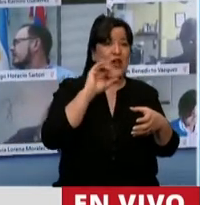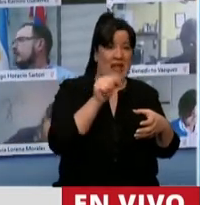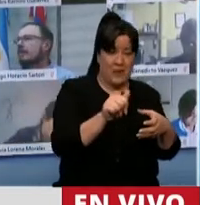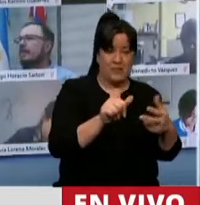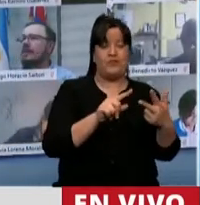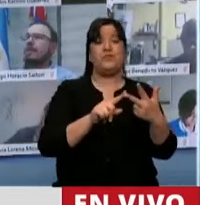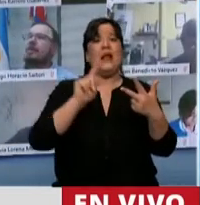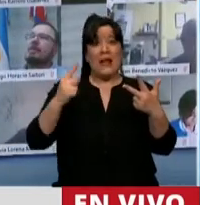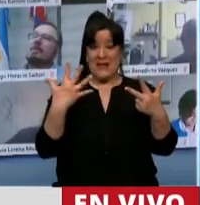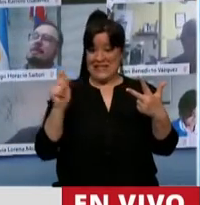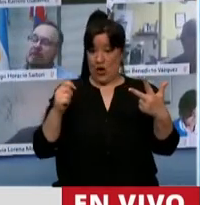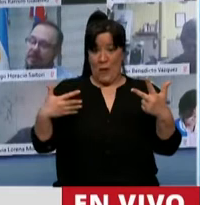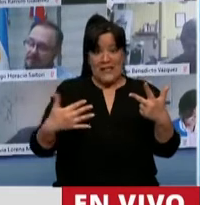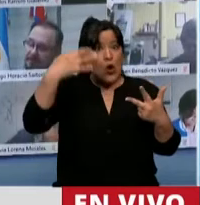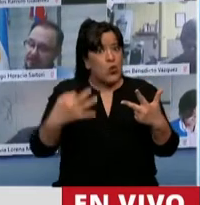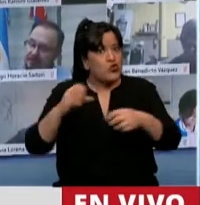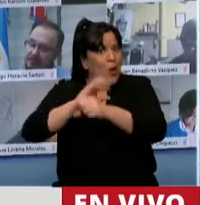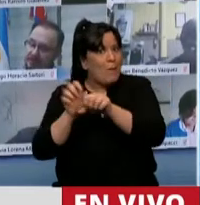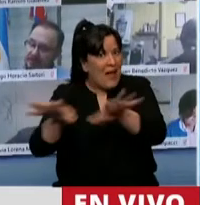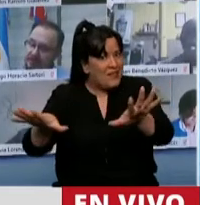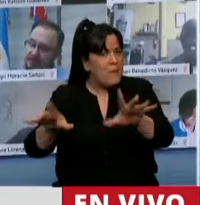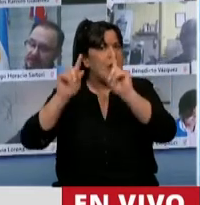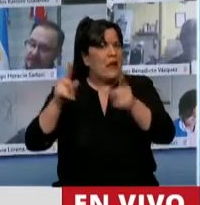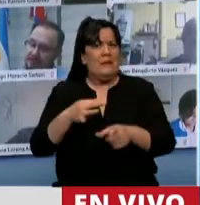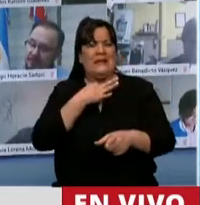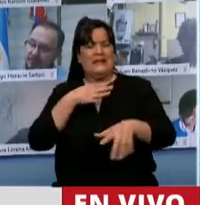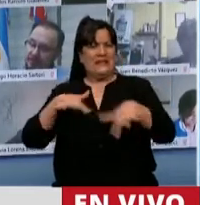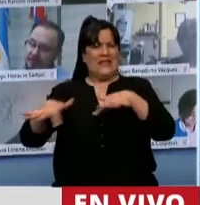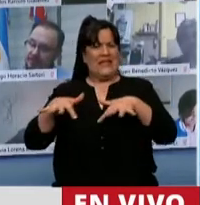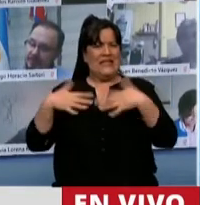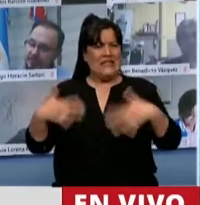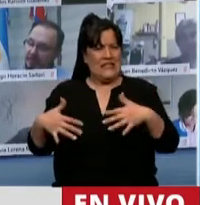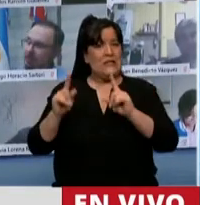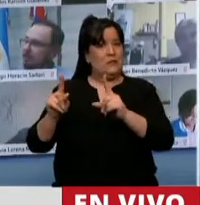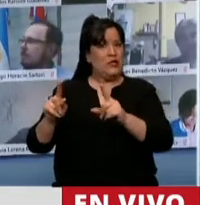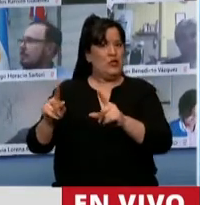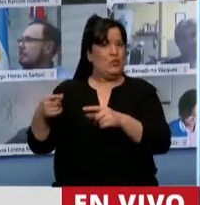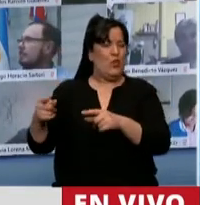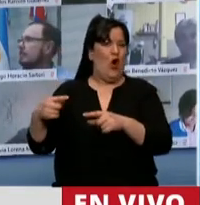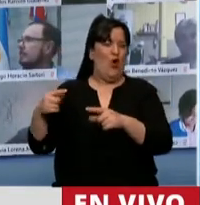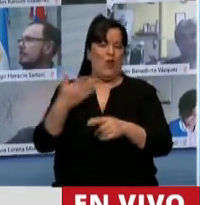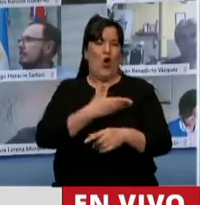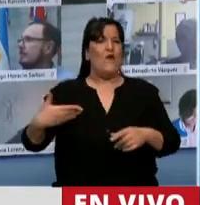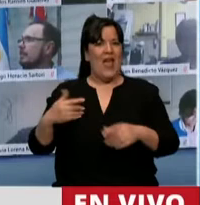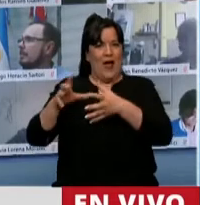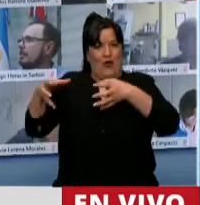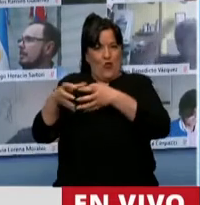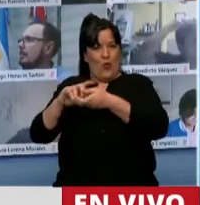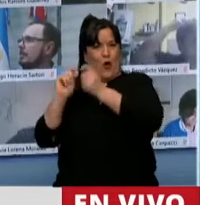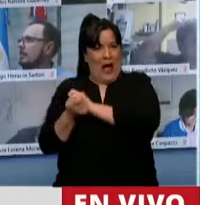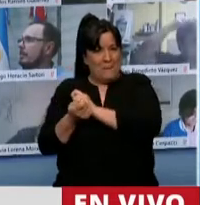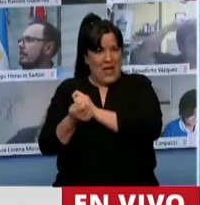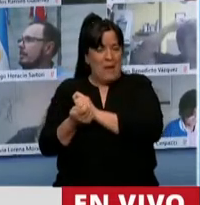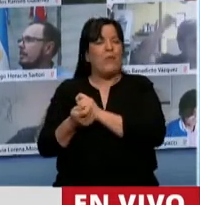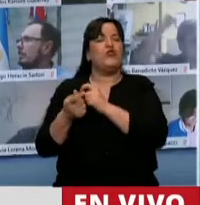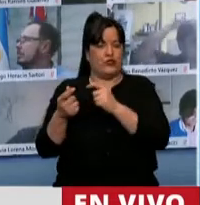meses, en pandemia, después de la crisis enorme que había dejado el gobierno de Cambiemos y enfrentando esta pandemia,